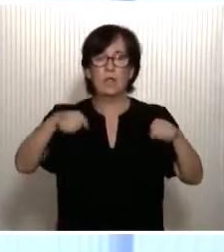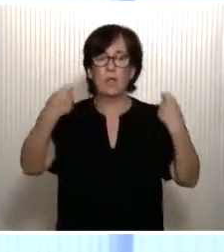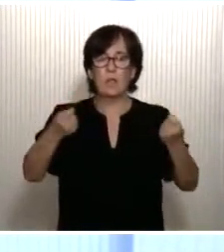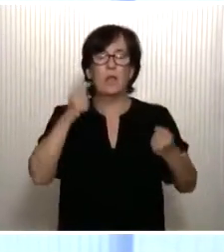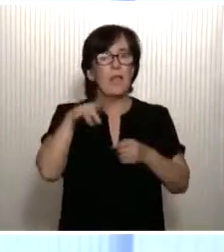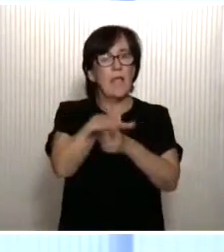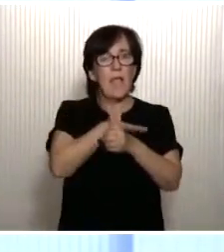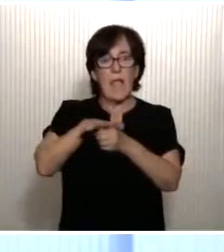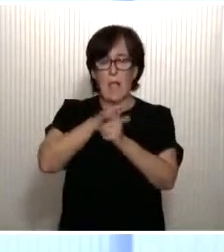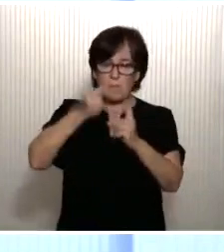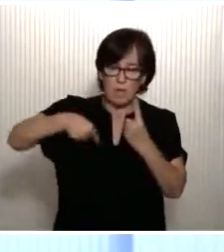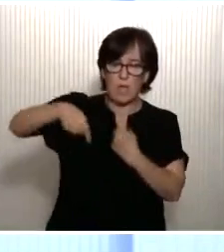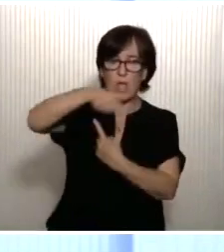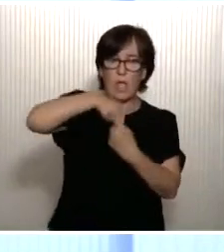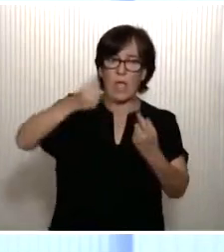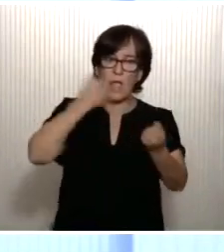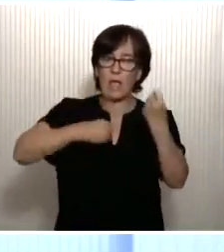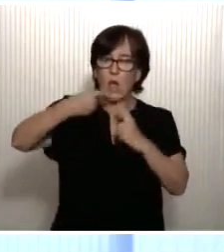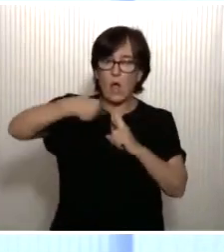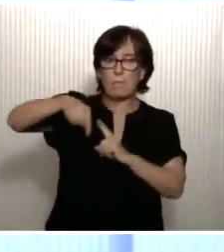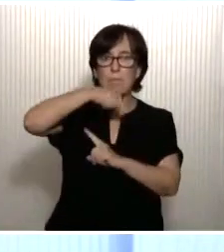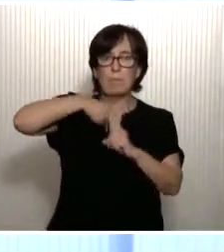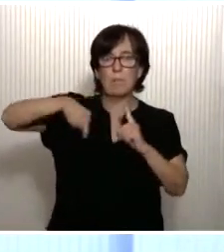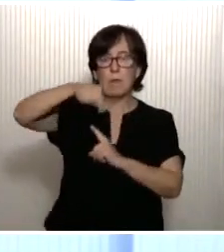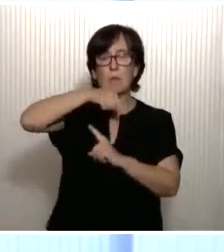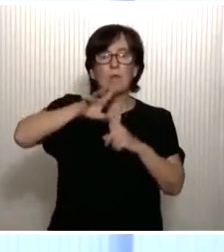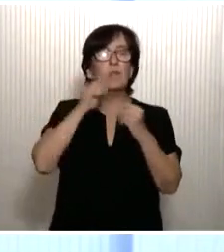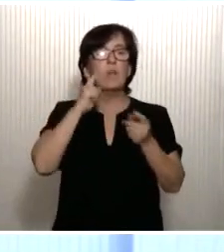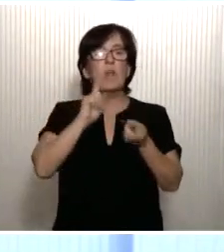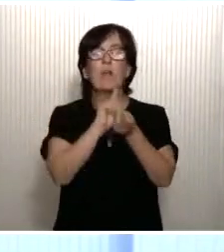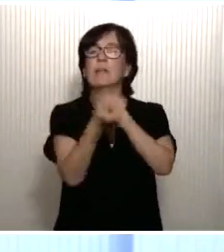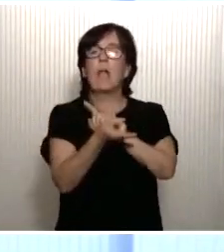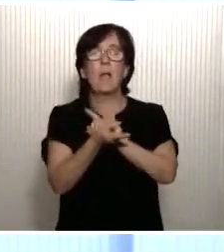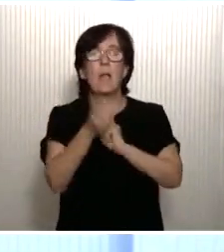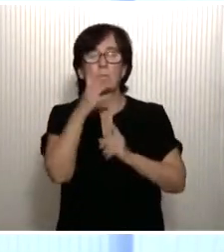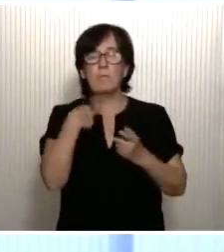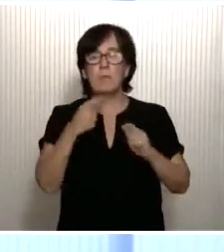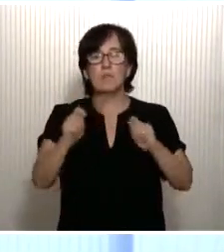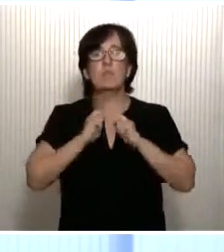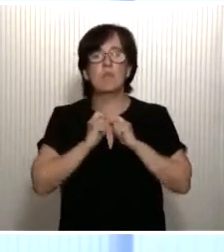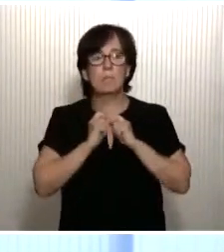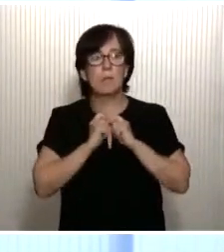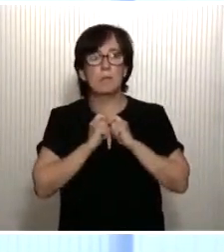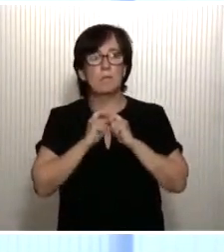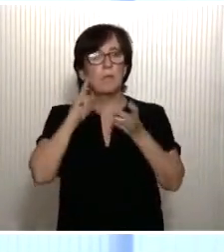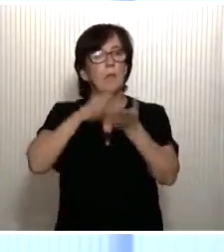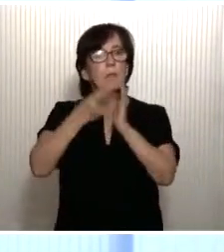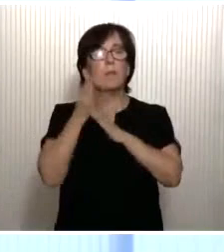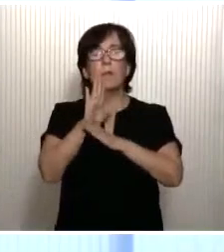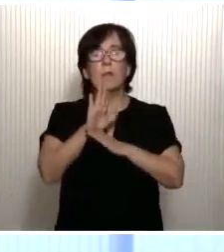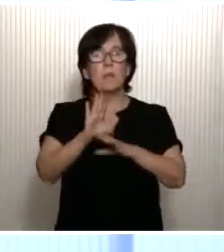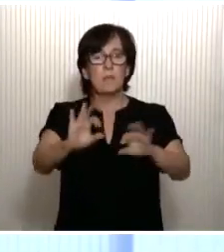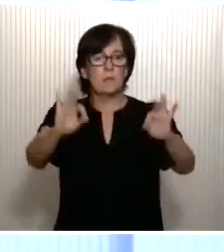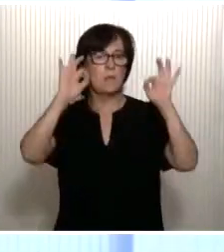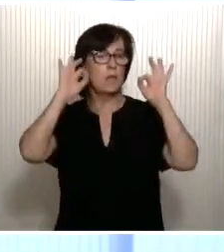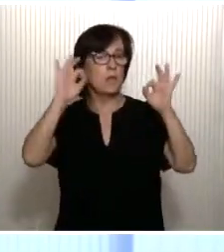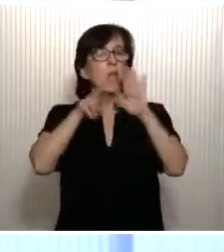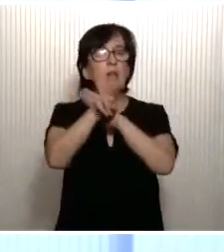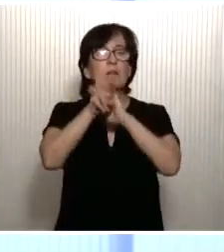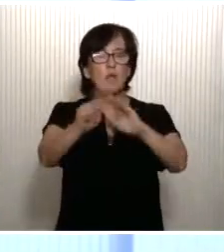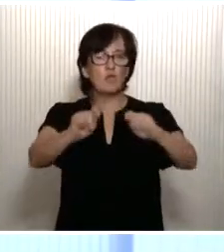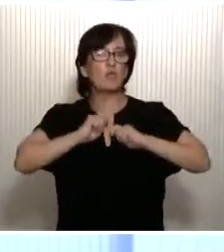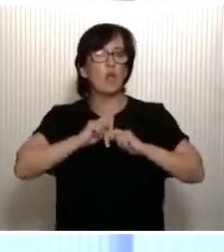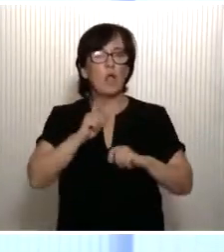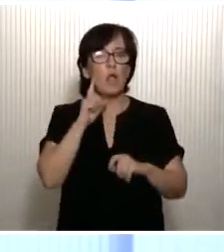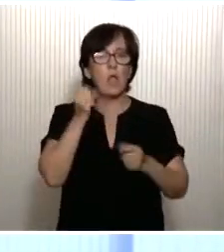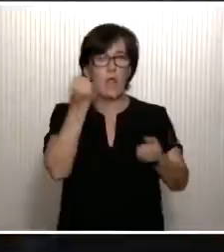circular, por citar otro ejemplo, son esos cambios derivados que nos van a plantear un extraordinario impulso económico